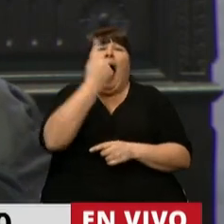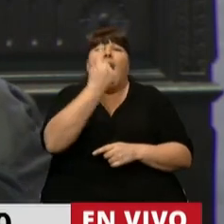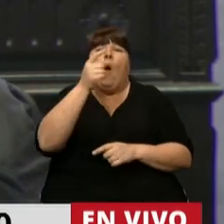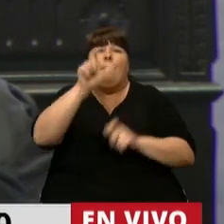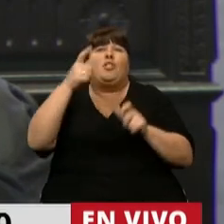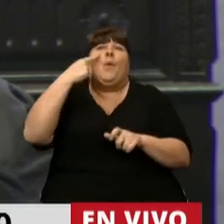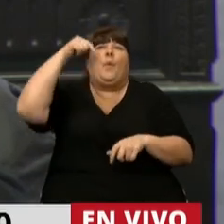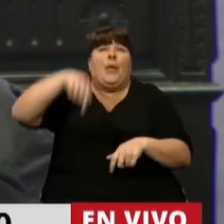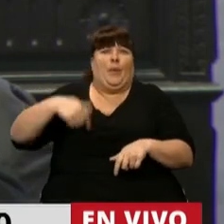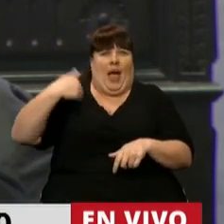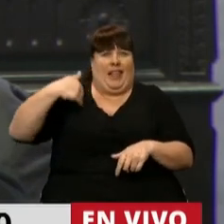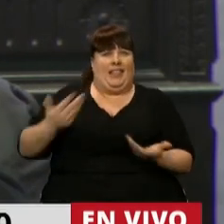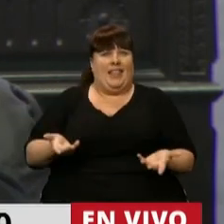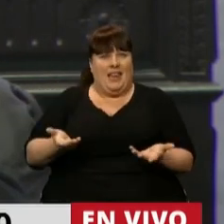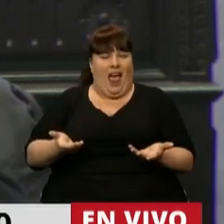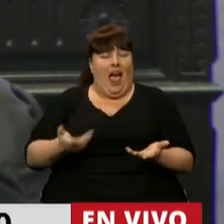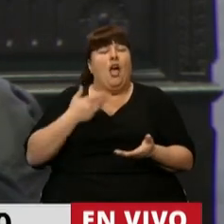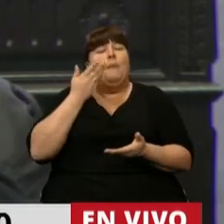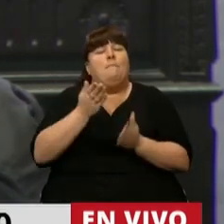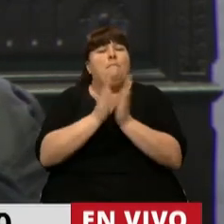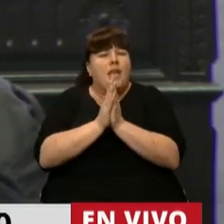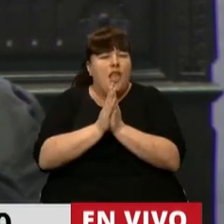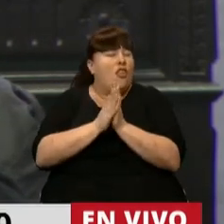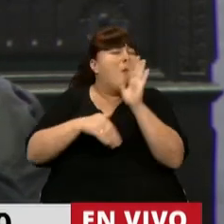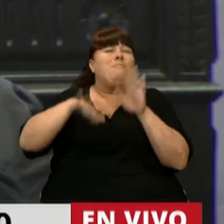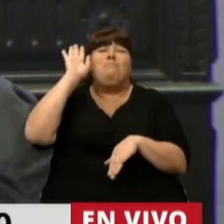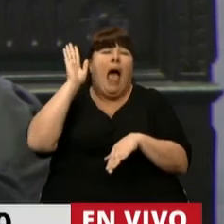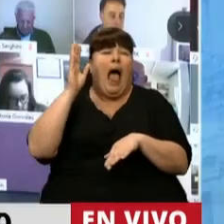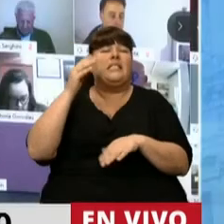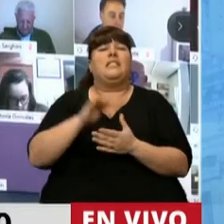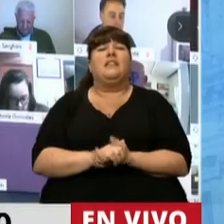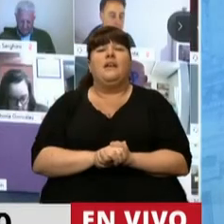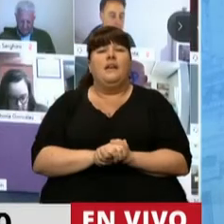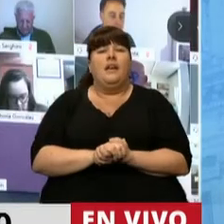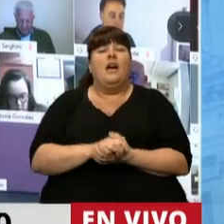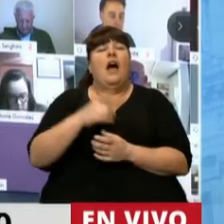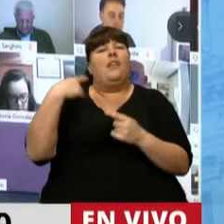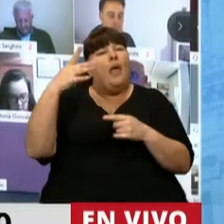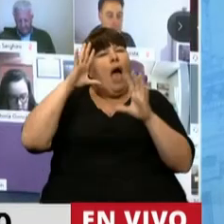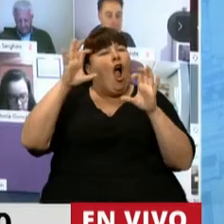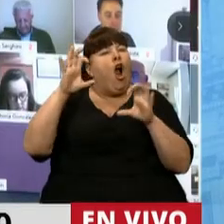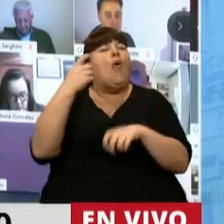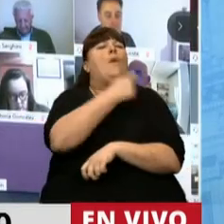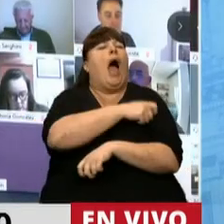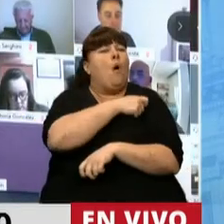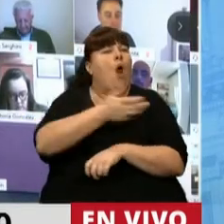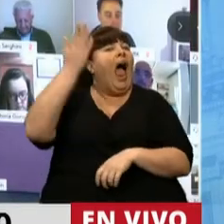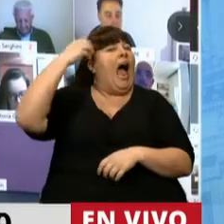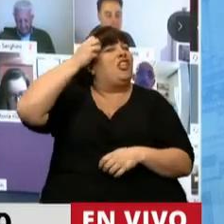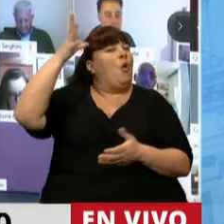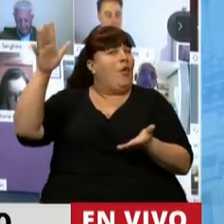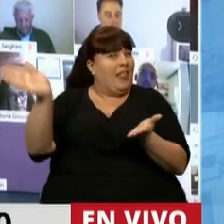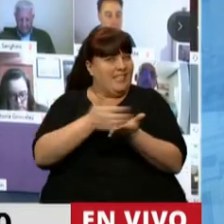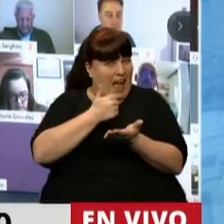seres humanos que habitan en este país. Insto que por sobre todas las disquisiciones nos acordemos de las vacunas que han sido